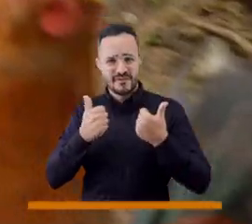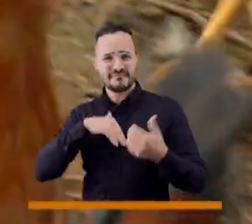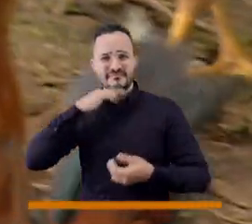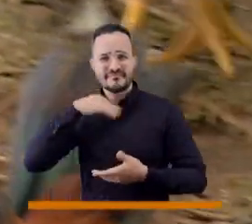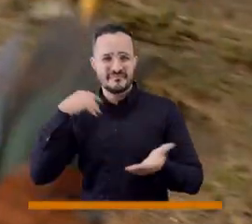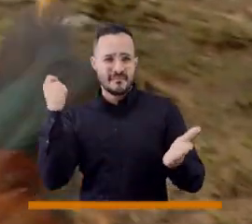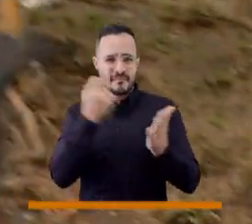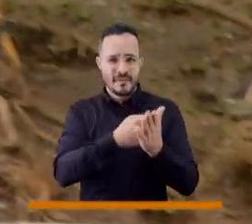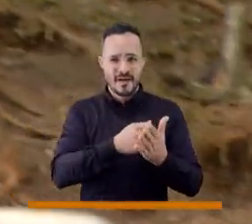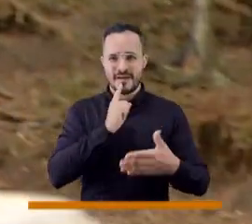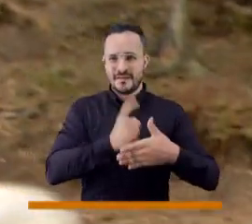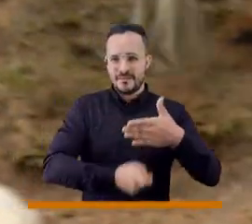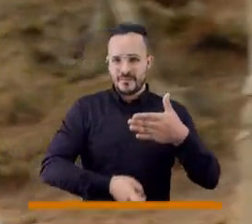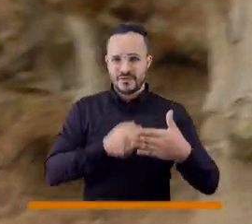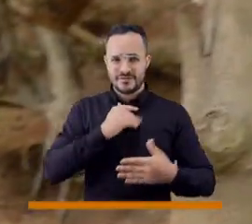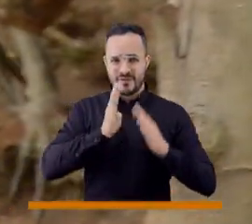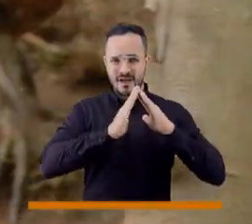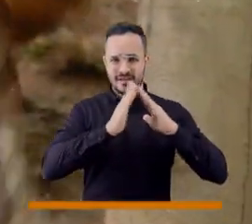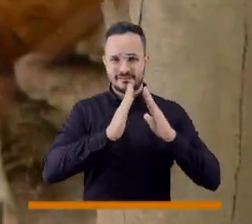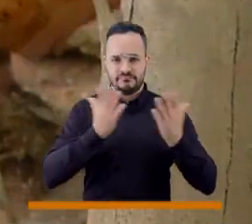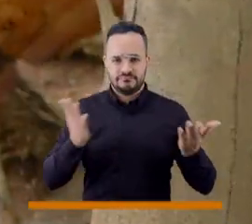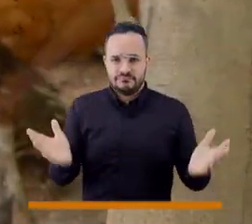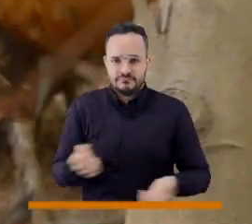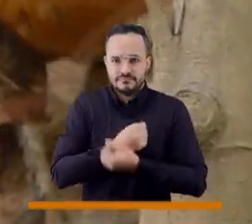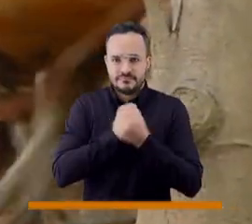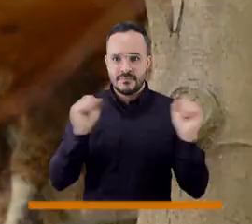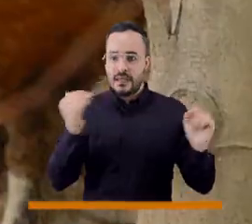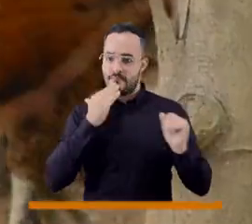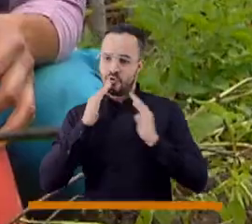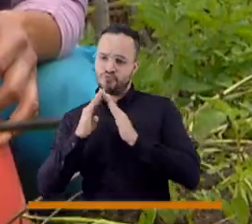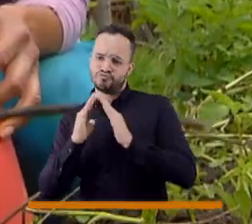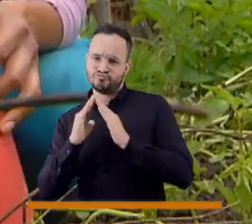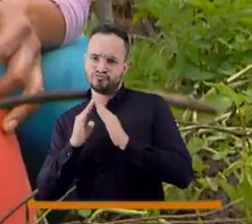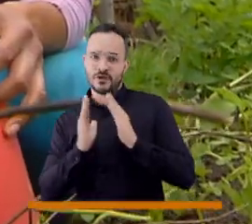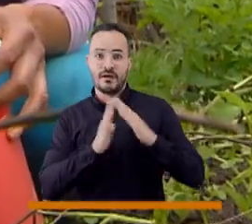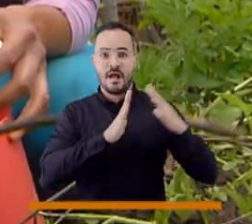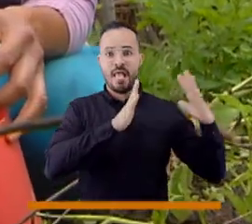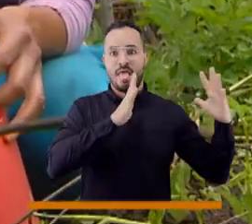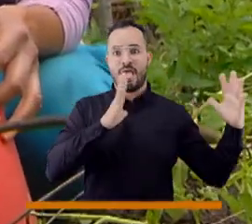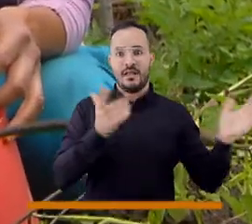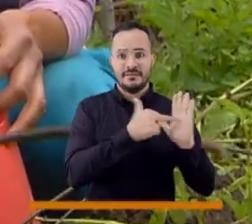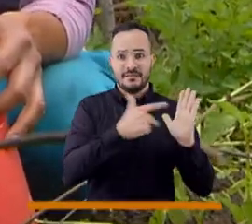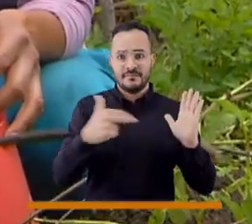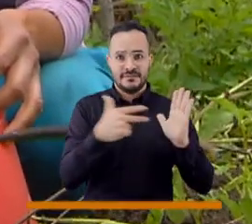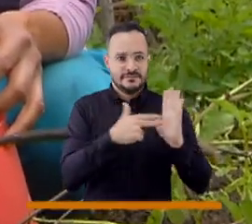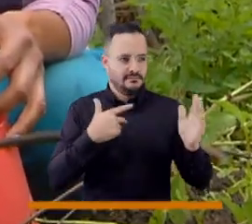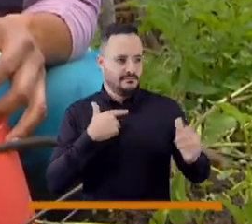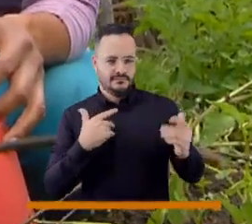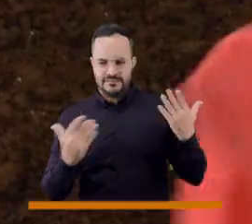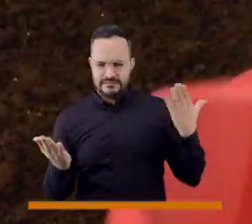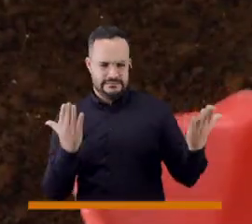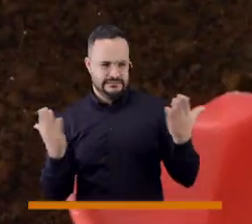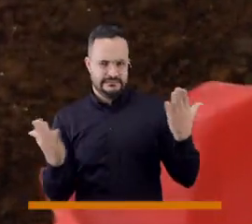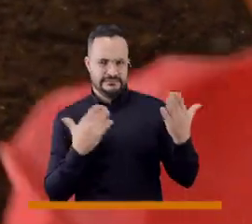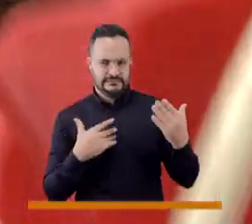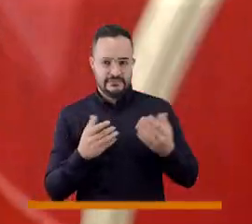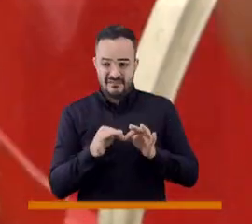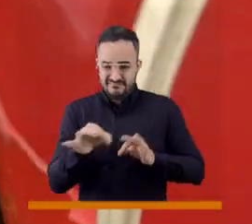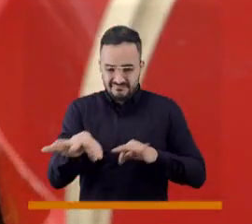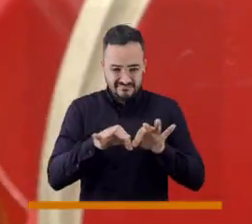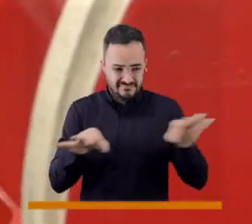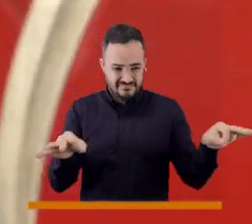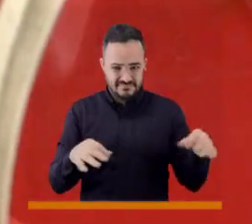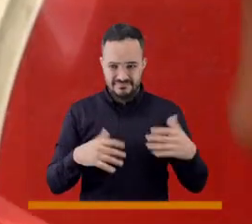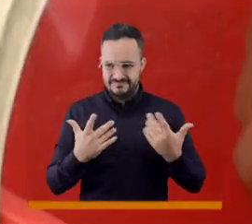nuestros territorios, así, al lado, tengan unas casas gigantes con piscina porque el poder adquisitivo de ellos es diferente, así